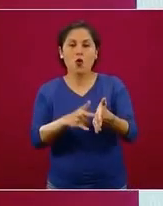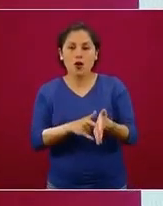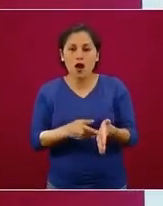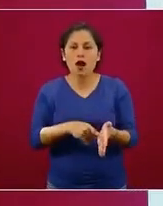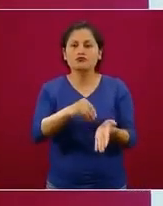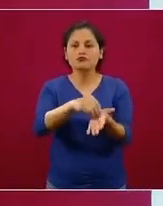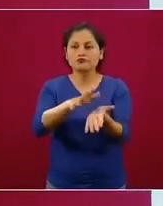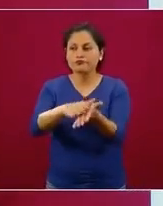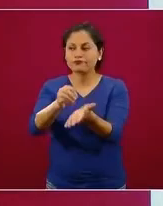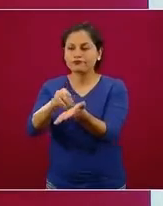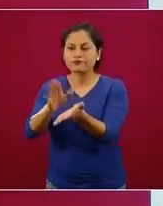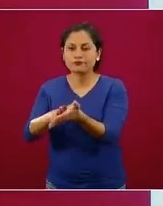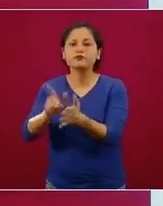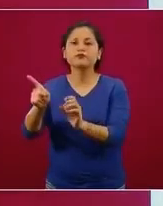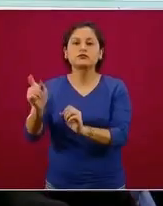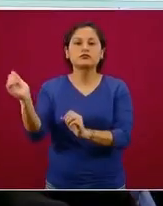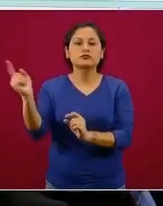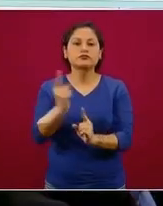correspondiente.